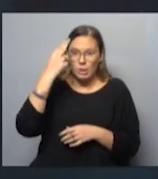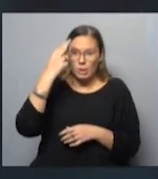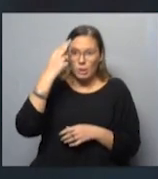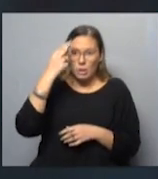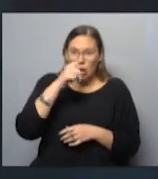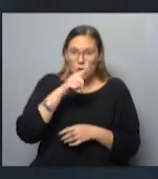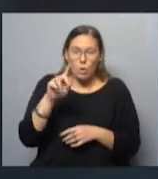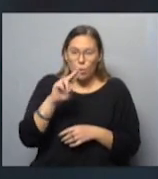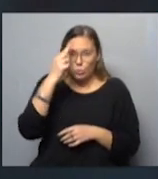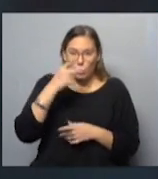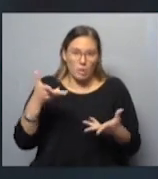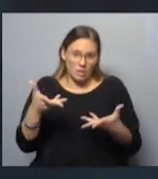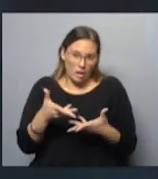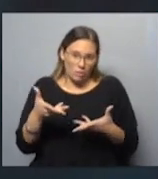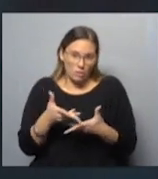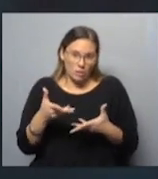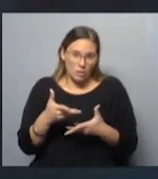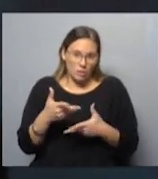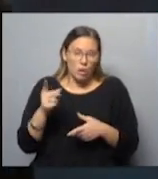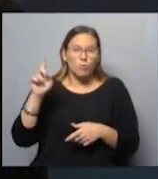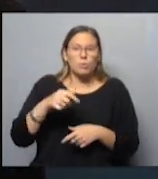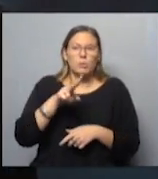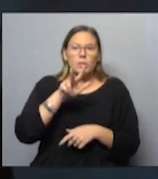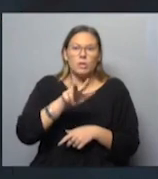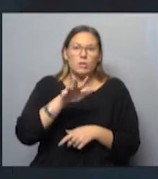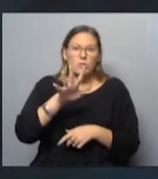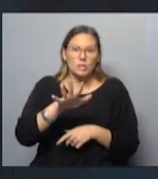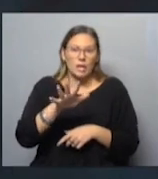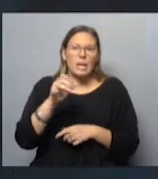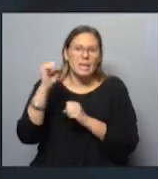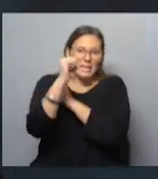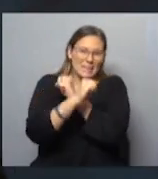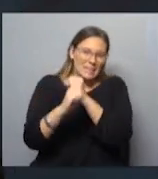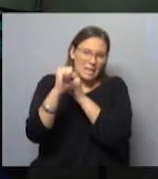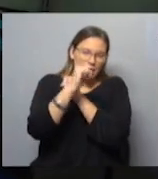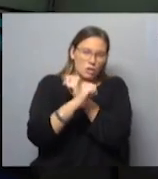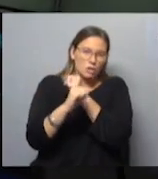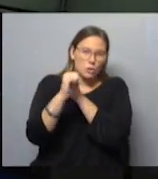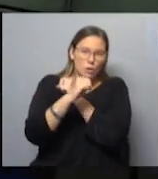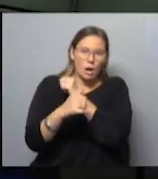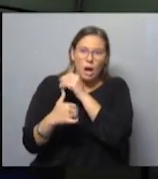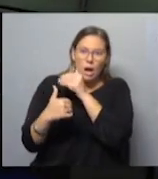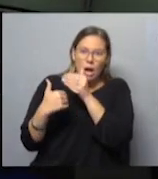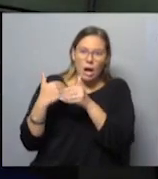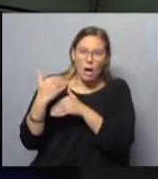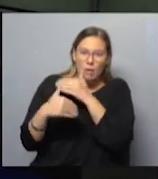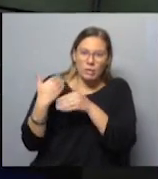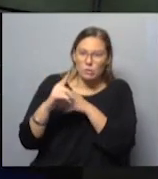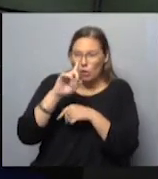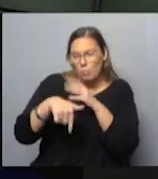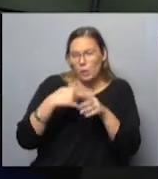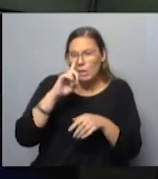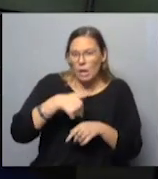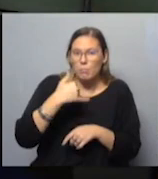No era el Uruguay de hoy. Volvía en el 85. Sí, la tecnología como que avanzó mucho más rápido luego,